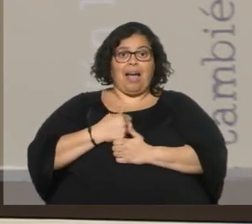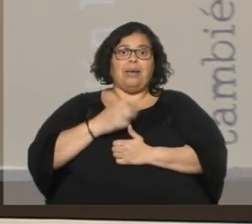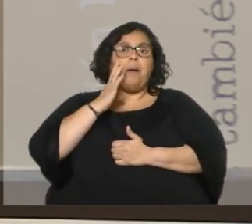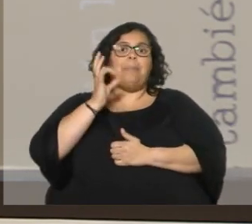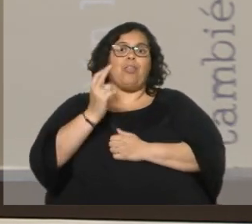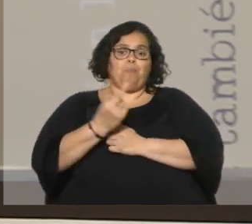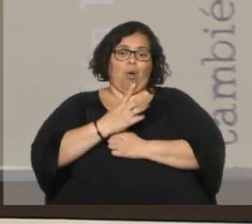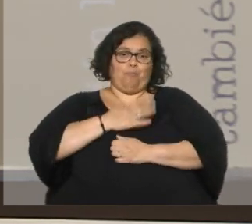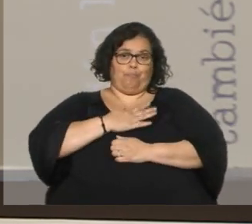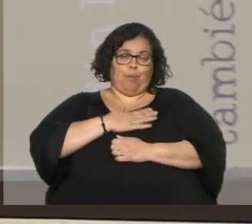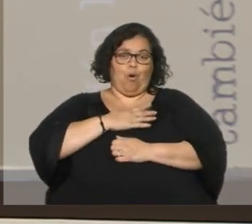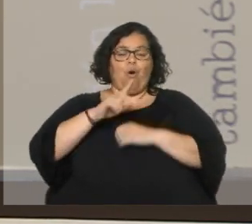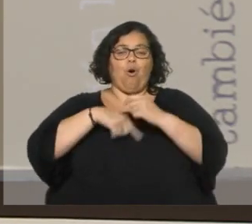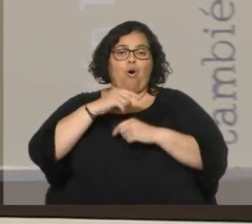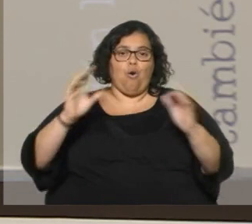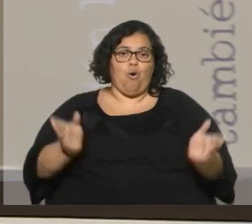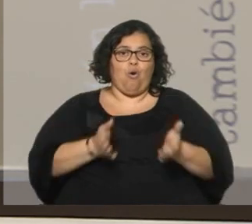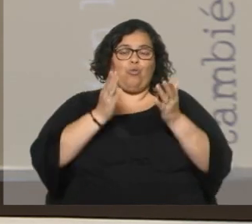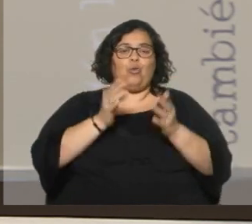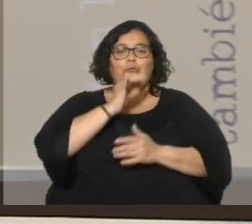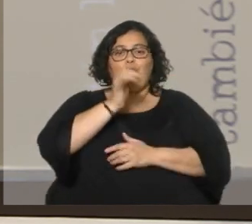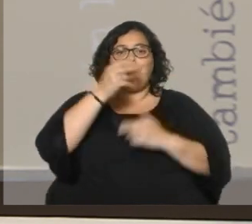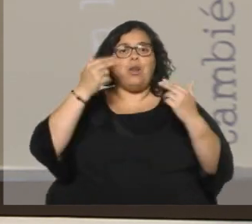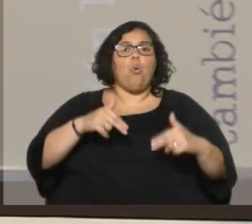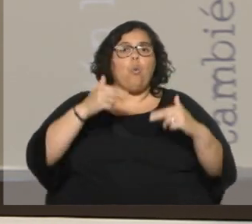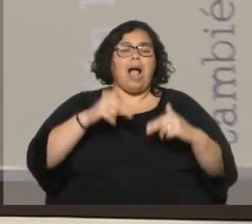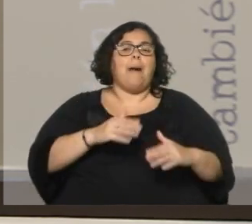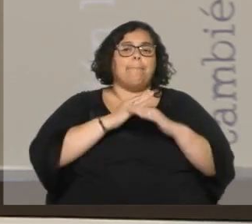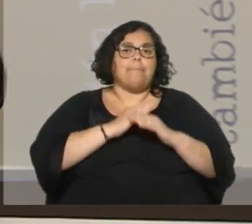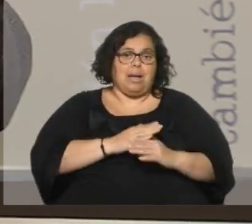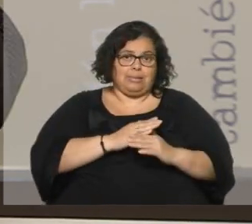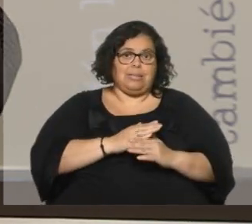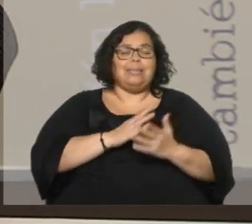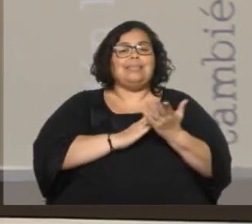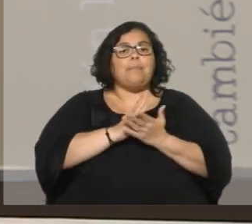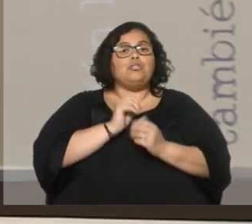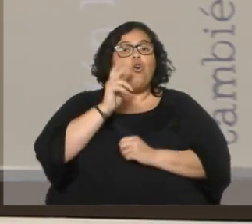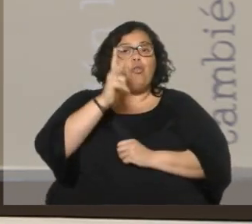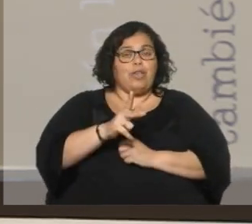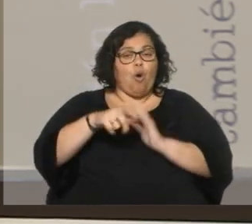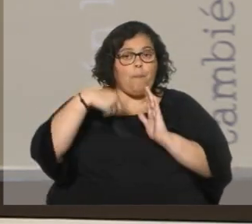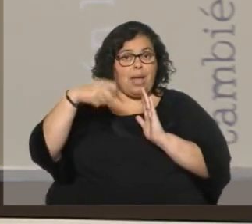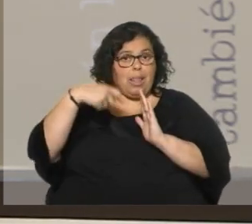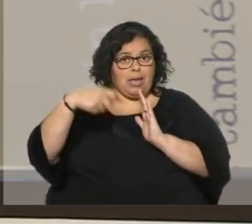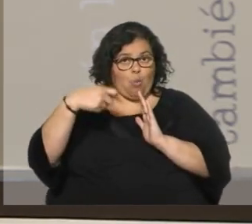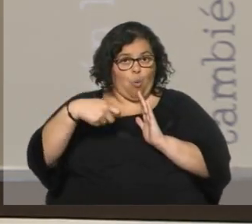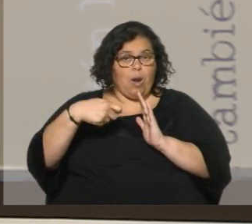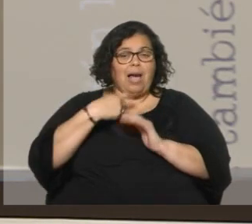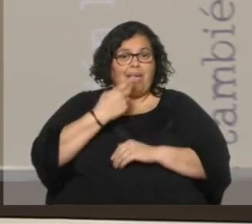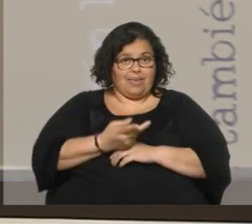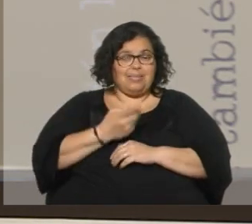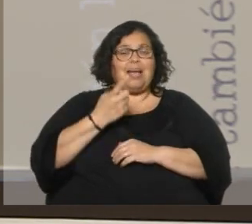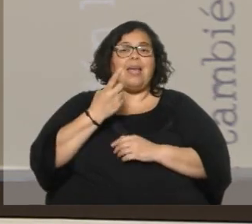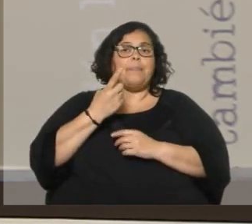la CONADEP que dio lugar al informe del Nunca Más. Por eso yo digo que en la película reciente que hay... Se le menciona muy